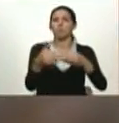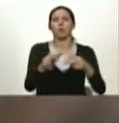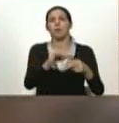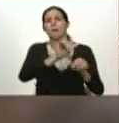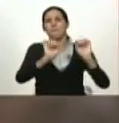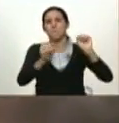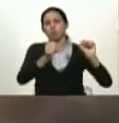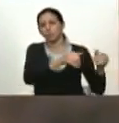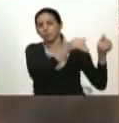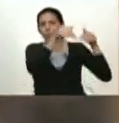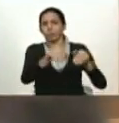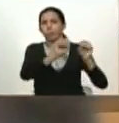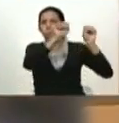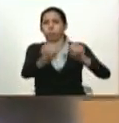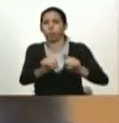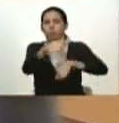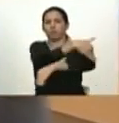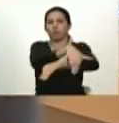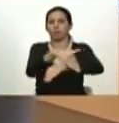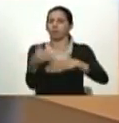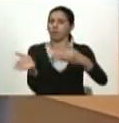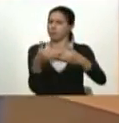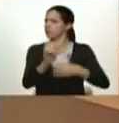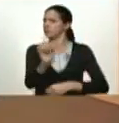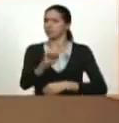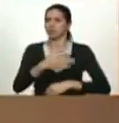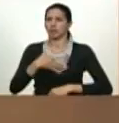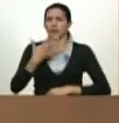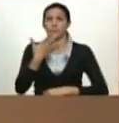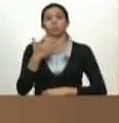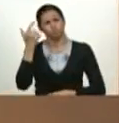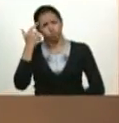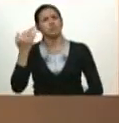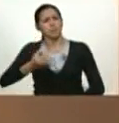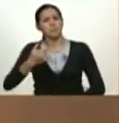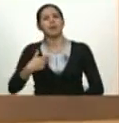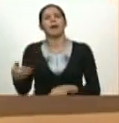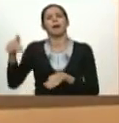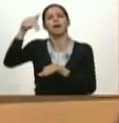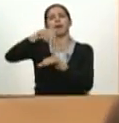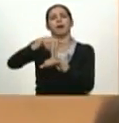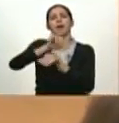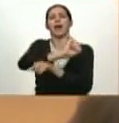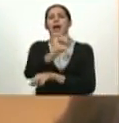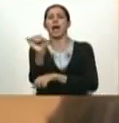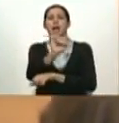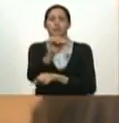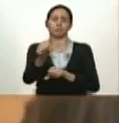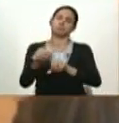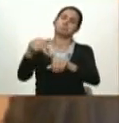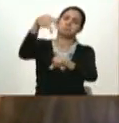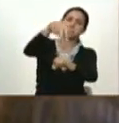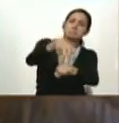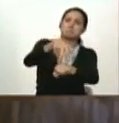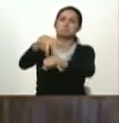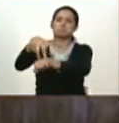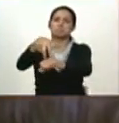yo trato de dar el ejemplo yo voy en un carro ustedes saben trato de dar el ejemplo hermanos y hermanas